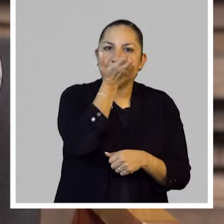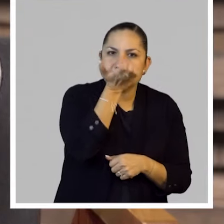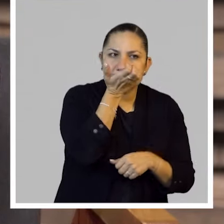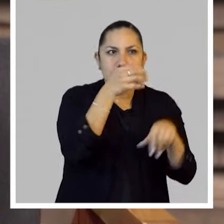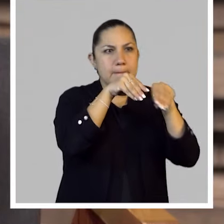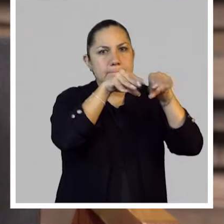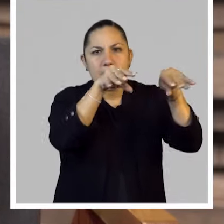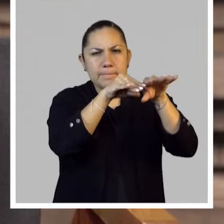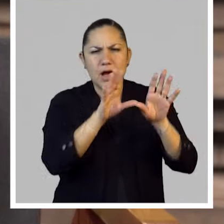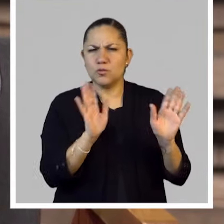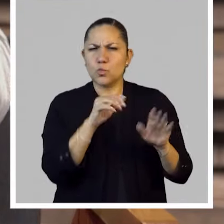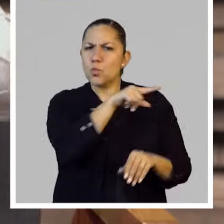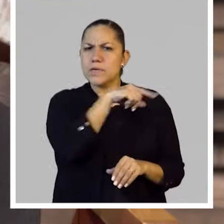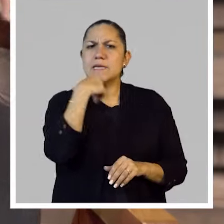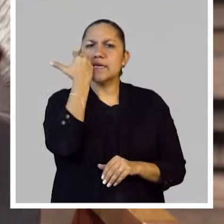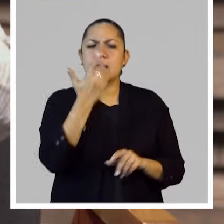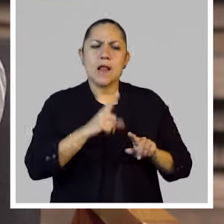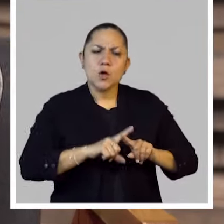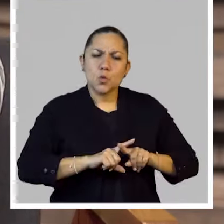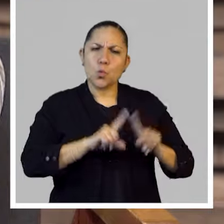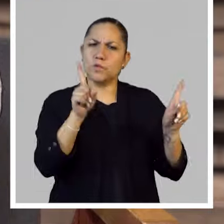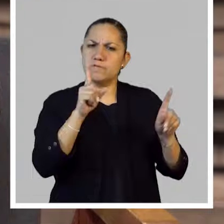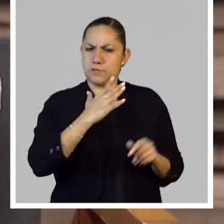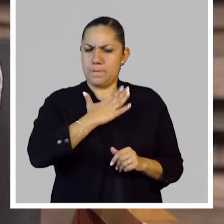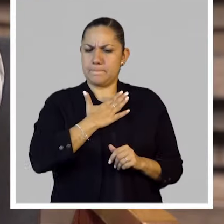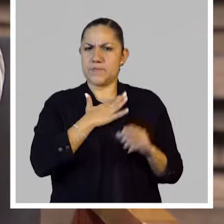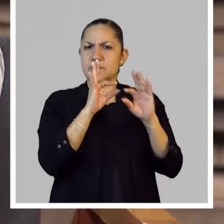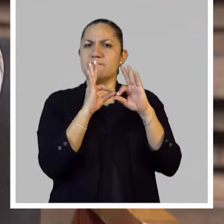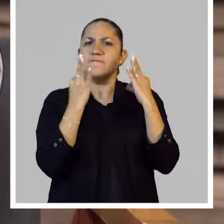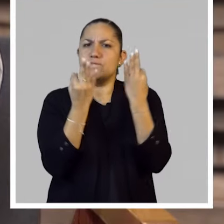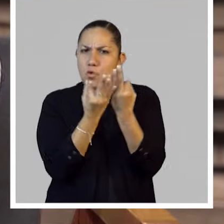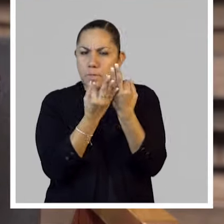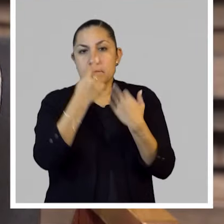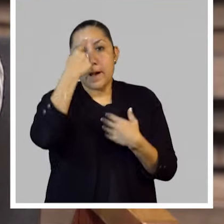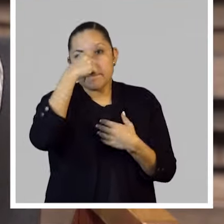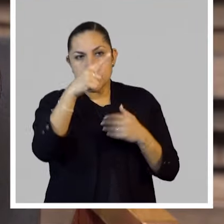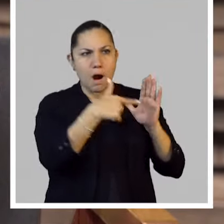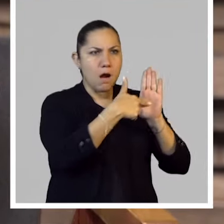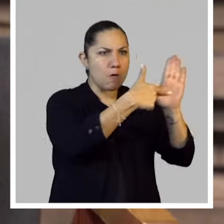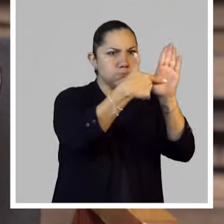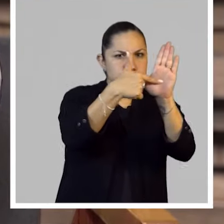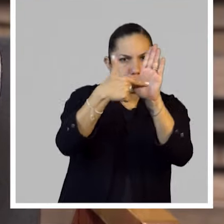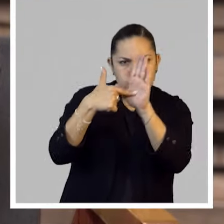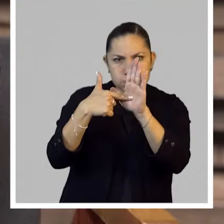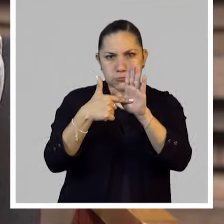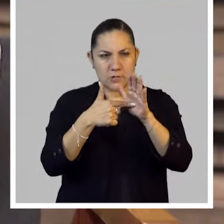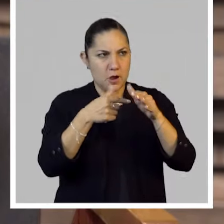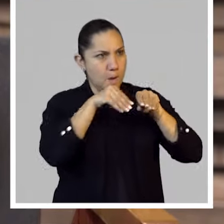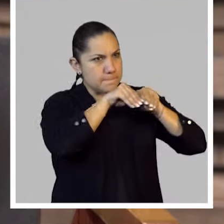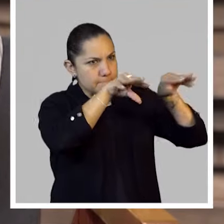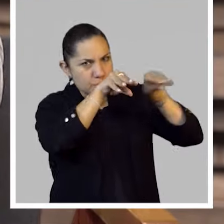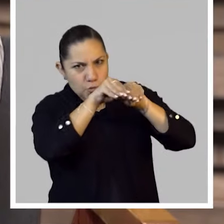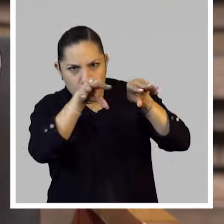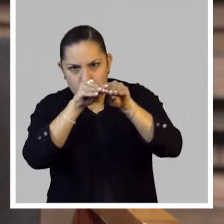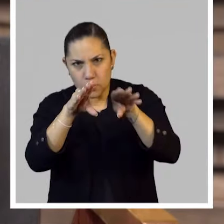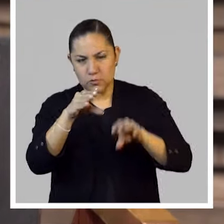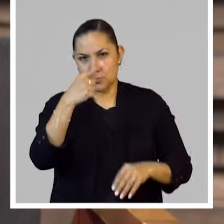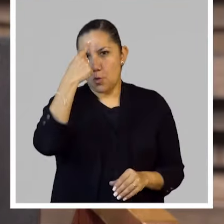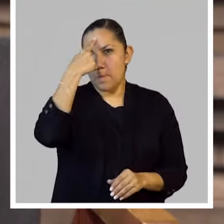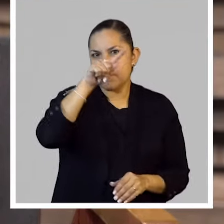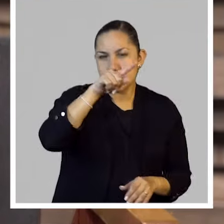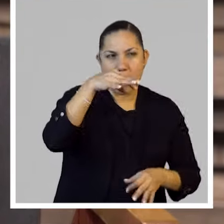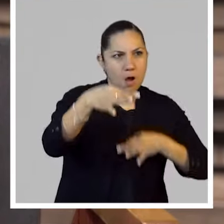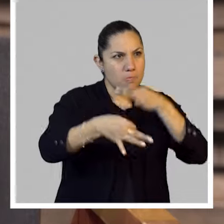sistema de distribución, de promoción y de producción